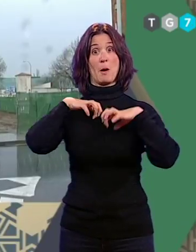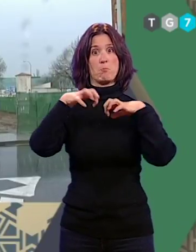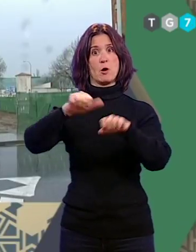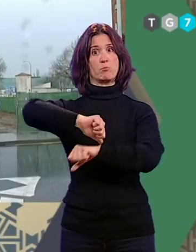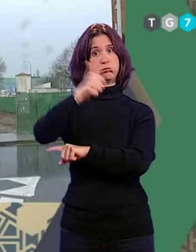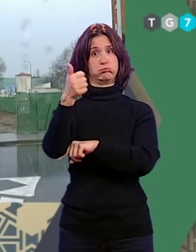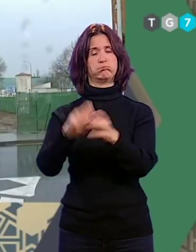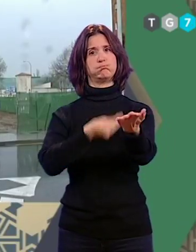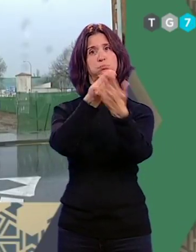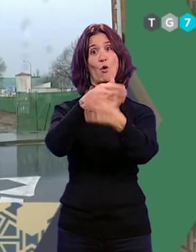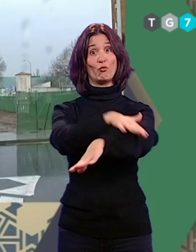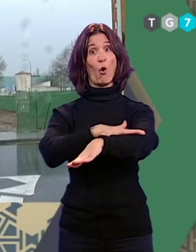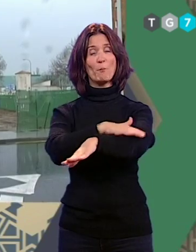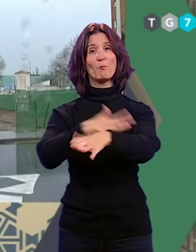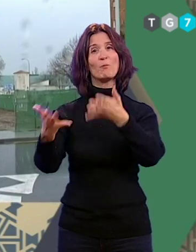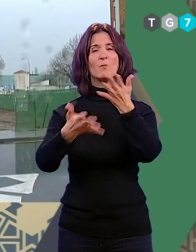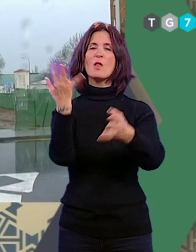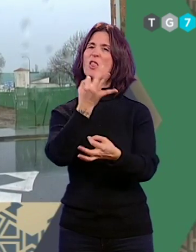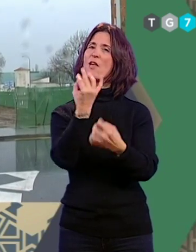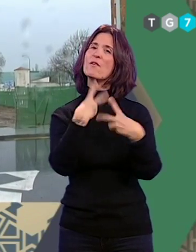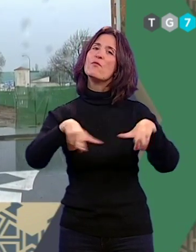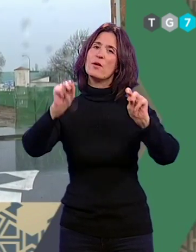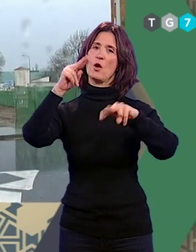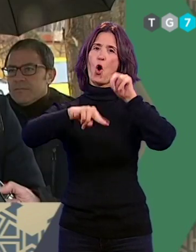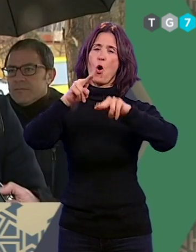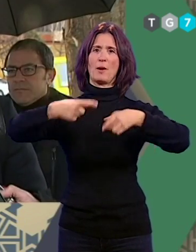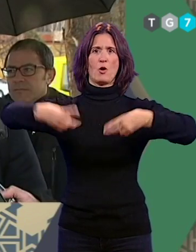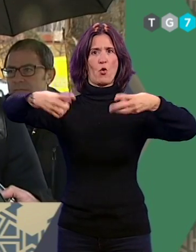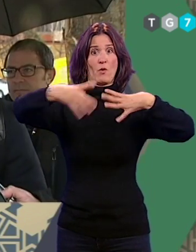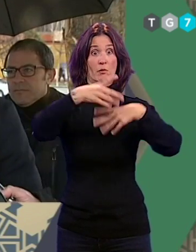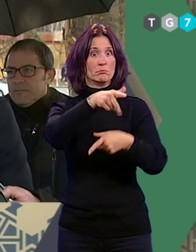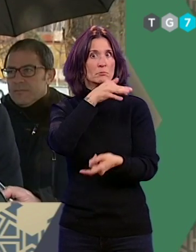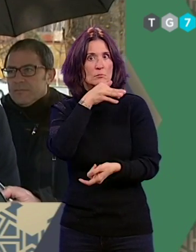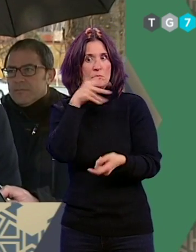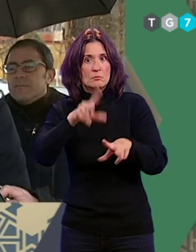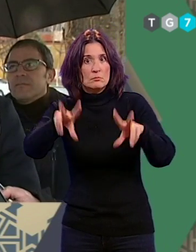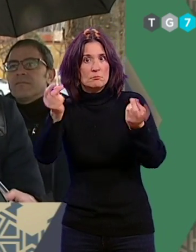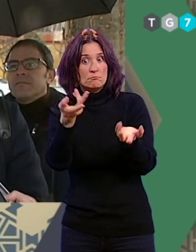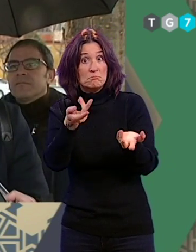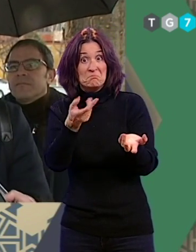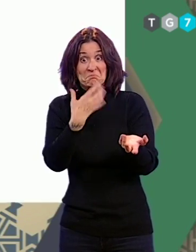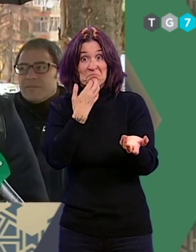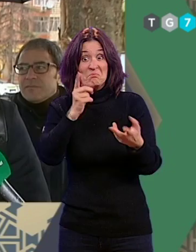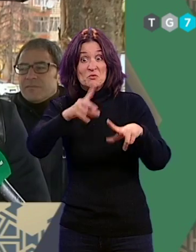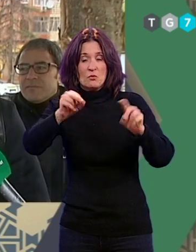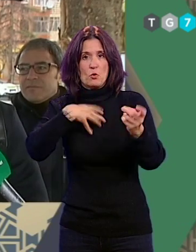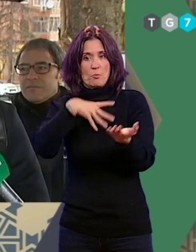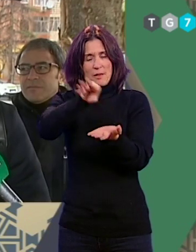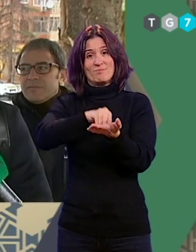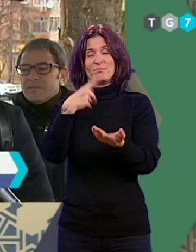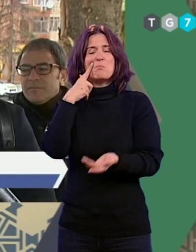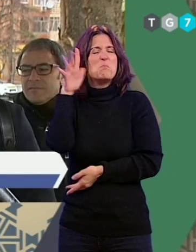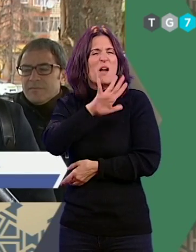Ministerio de Fomento la necesidad de acabar las obras de urbanización. Esta obra no está terminada, mientras no estén terminadas no la recepcionamos. Nos parece